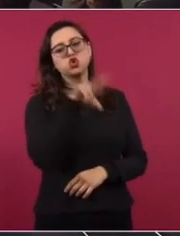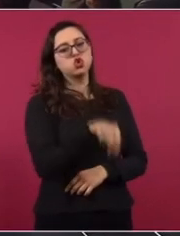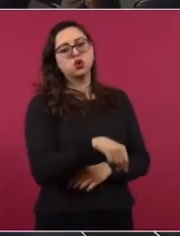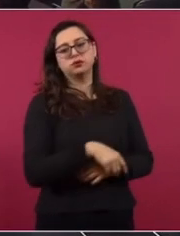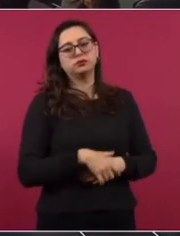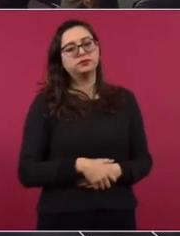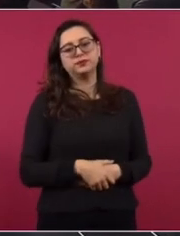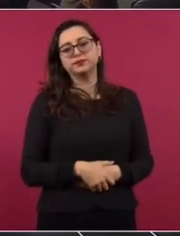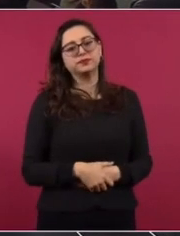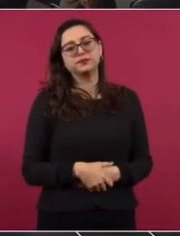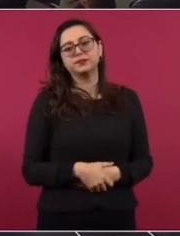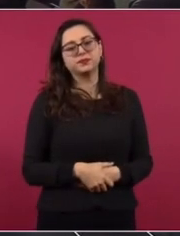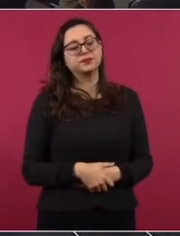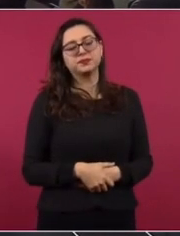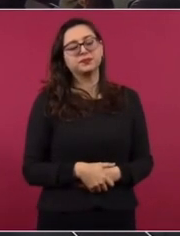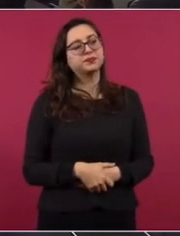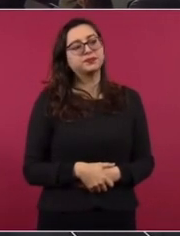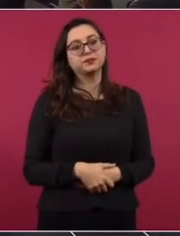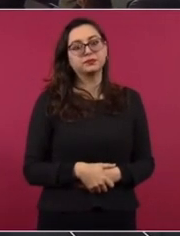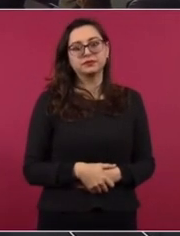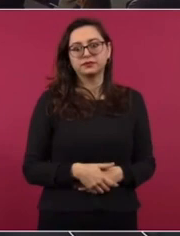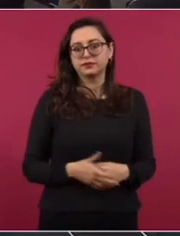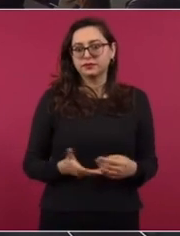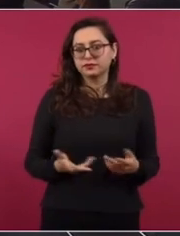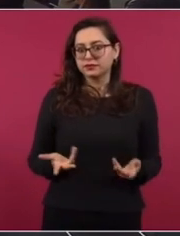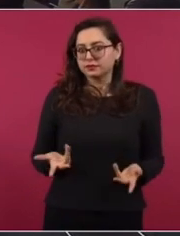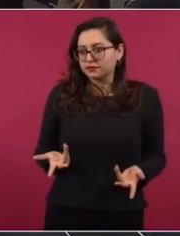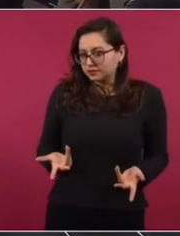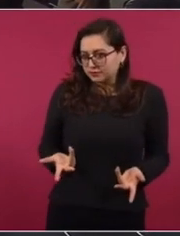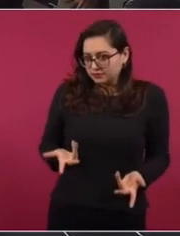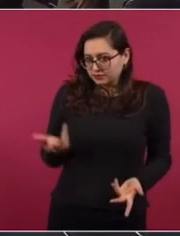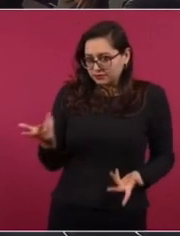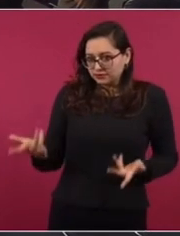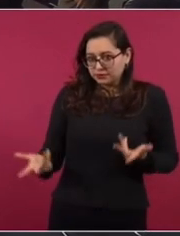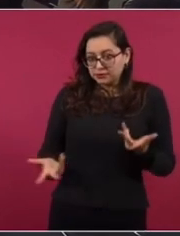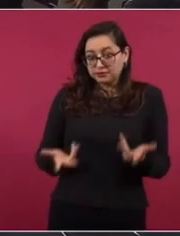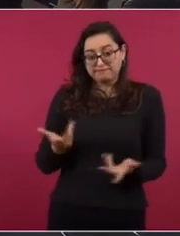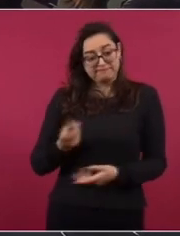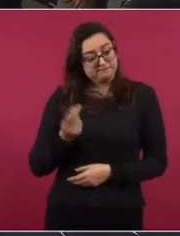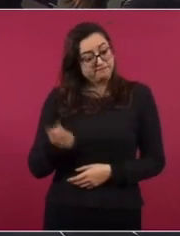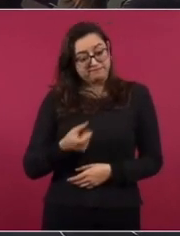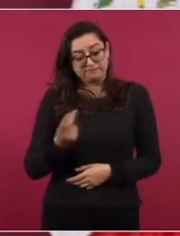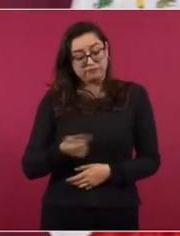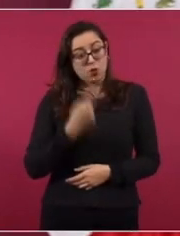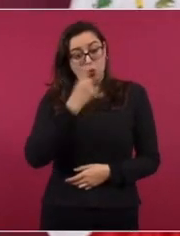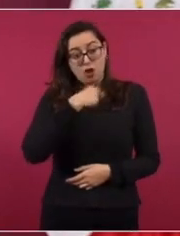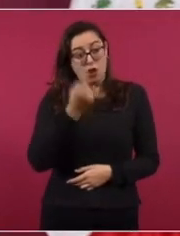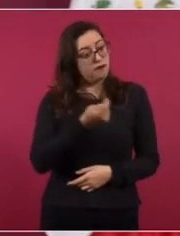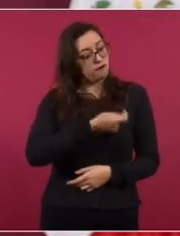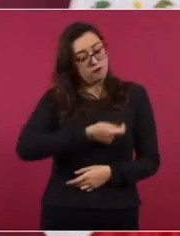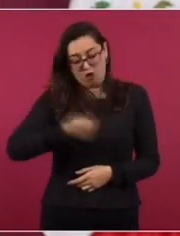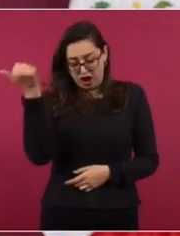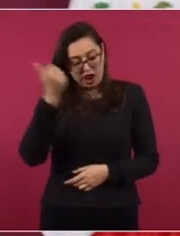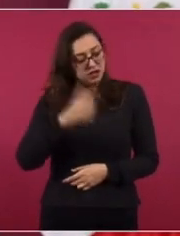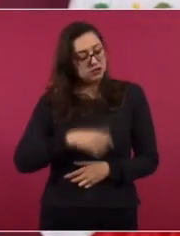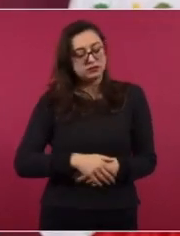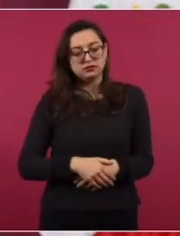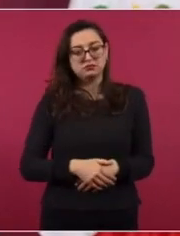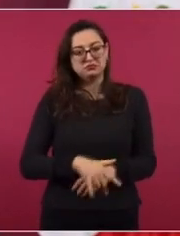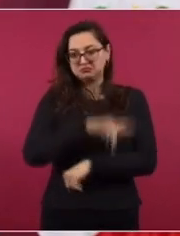no sé, una hora para que